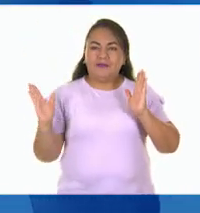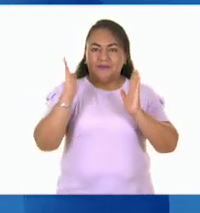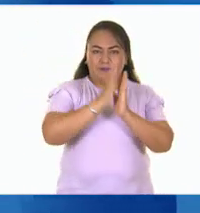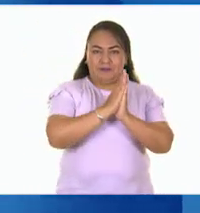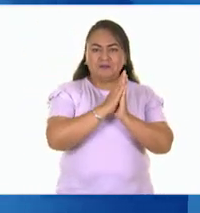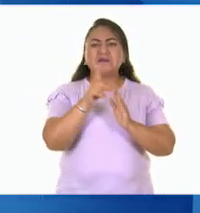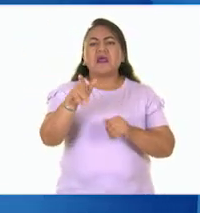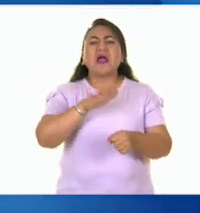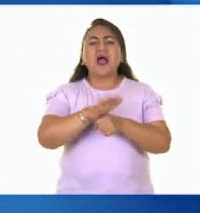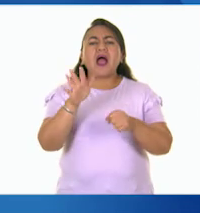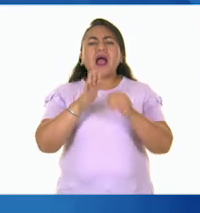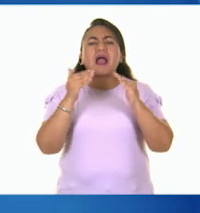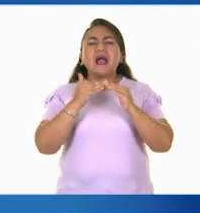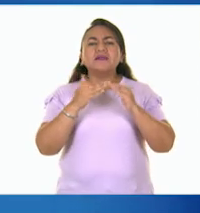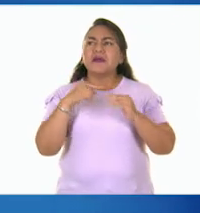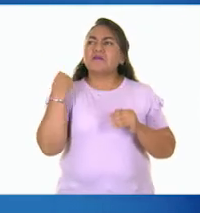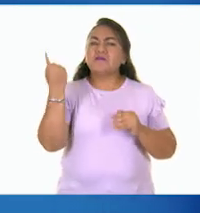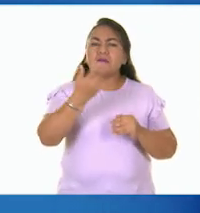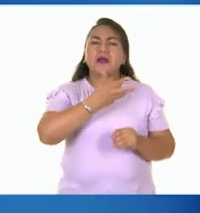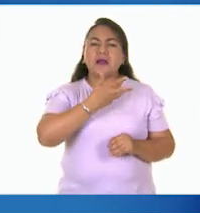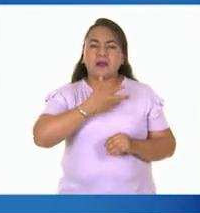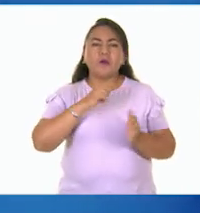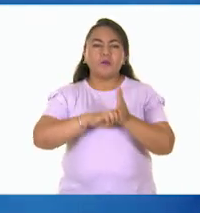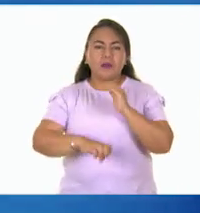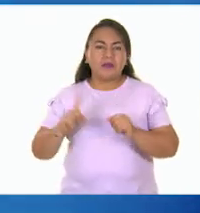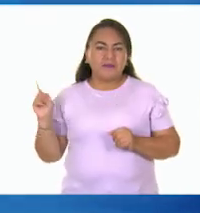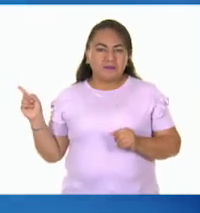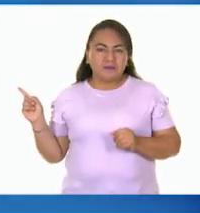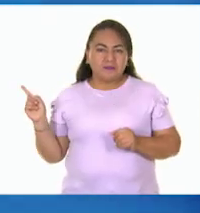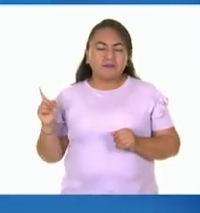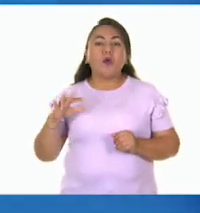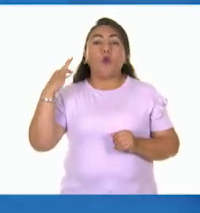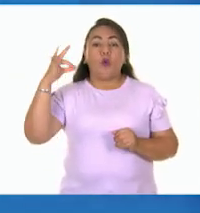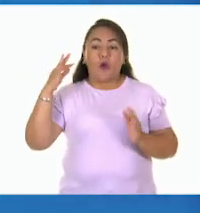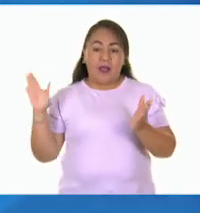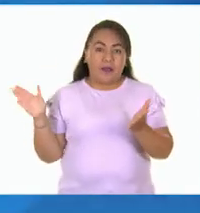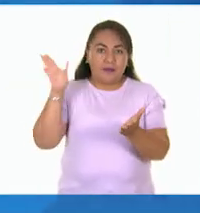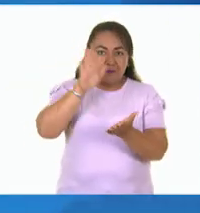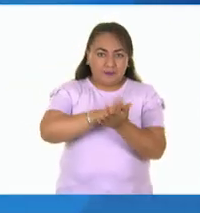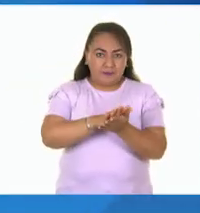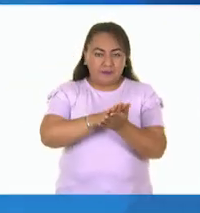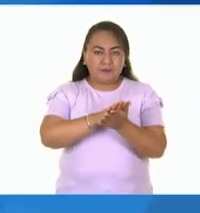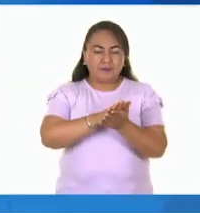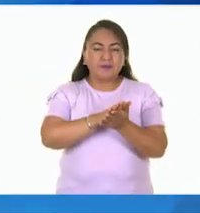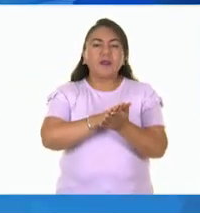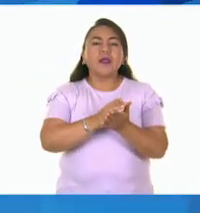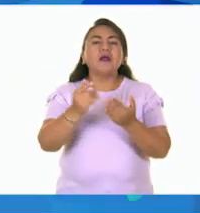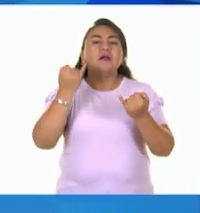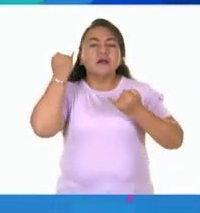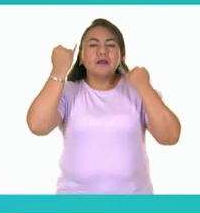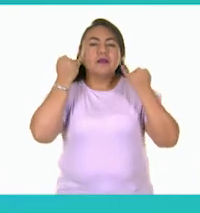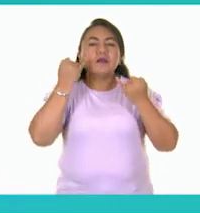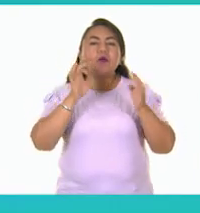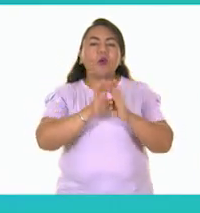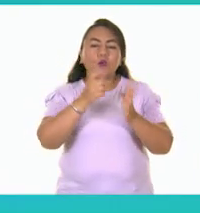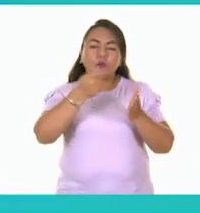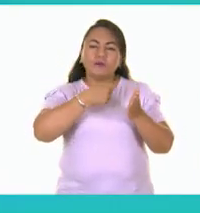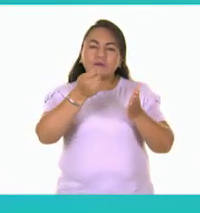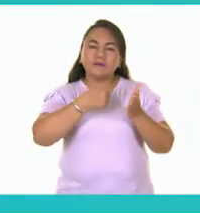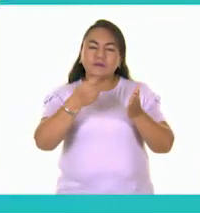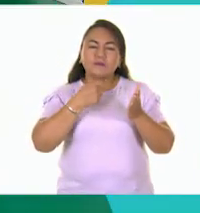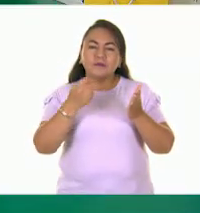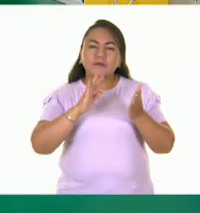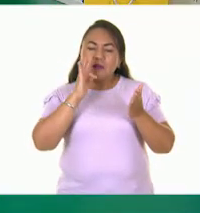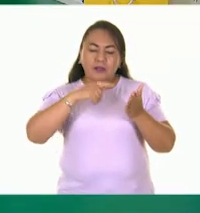está en casa. En la mayoría de nuestros hogares tenemos un rayador. ponemos la hoja, ¿qué tipo de textura podemos